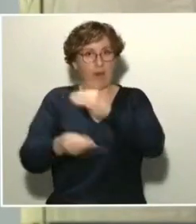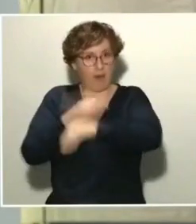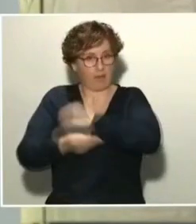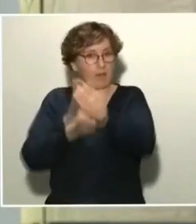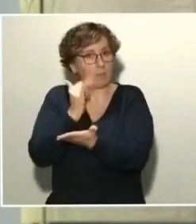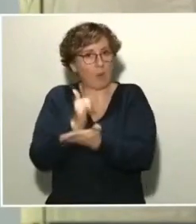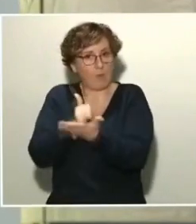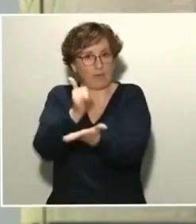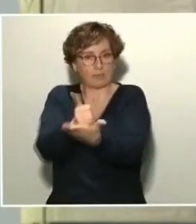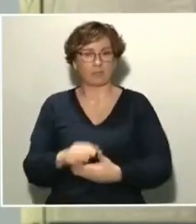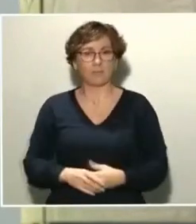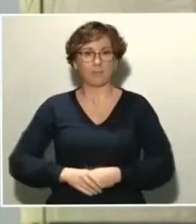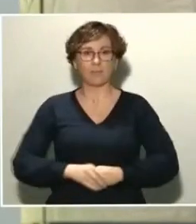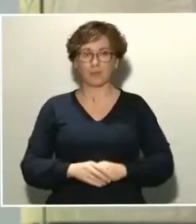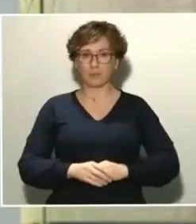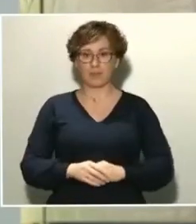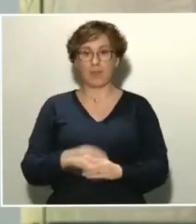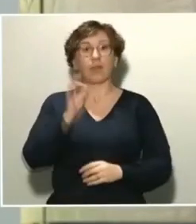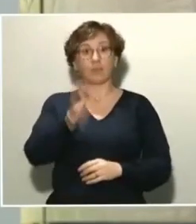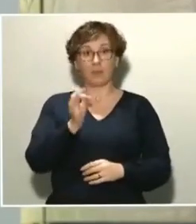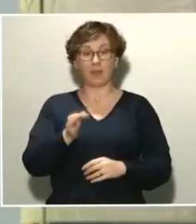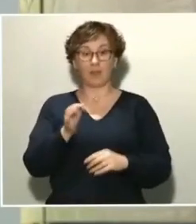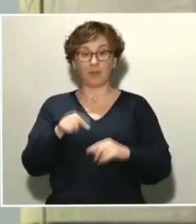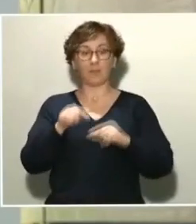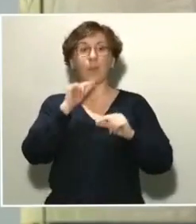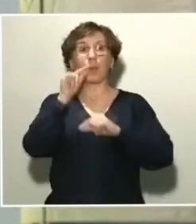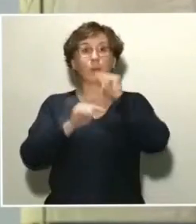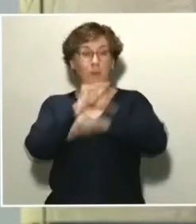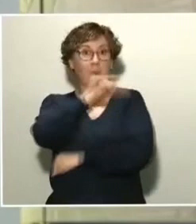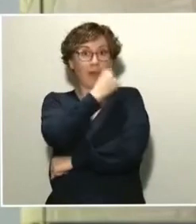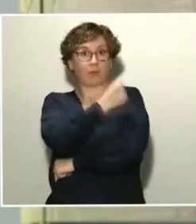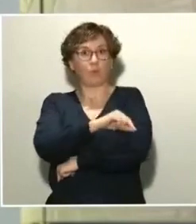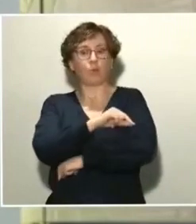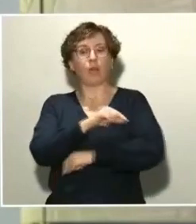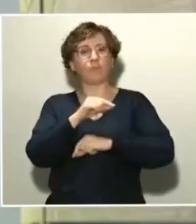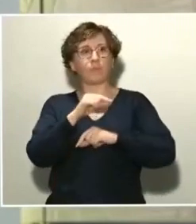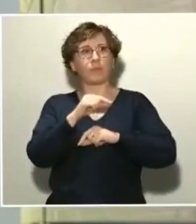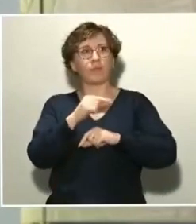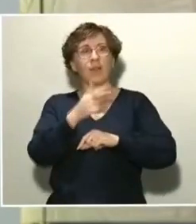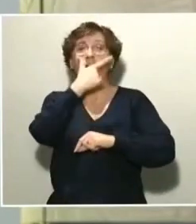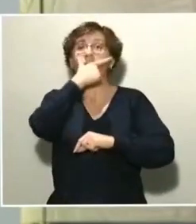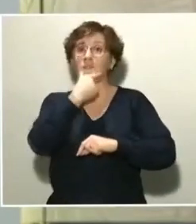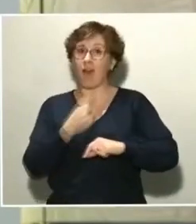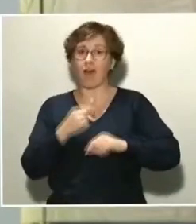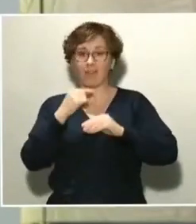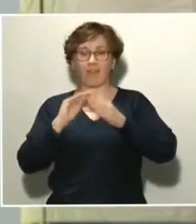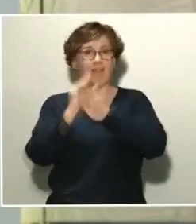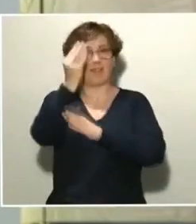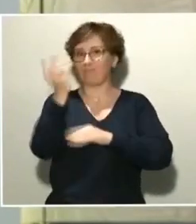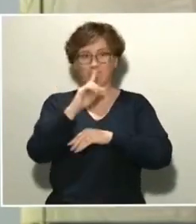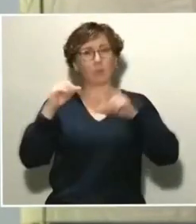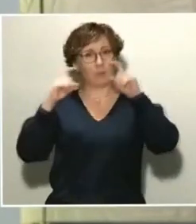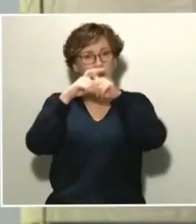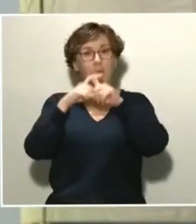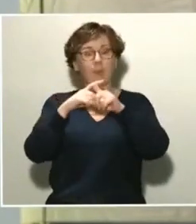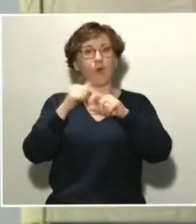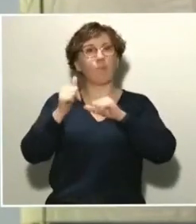Ciertamente esta vacuna es de una complejidad mayor y también es de una efectividad mayor y por lo tanto tardarán un poquito más, pero yo creo